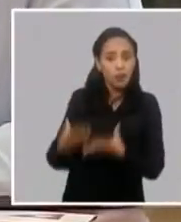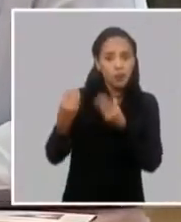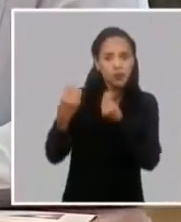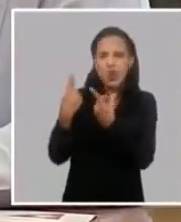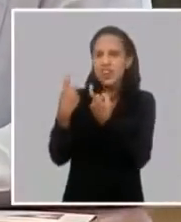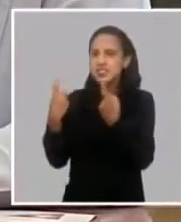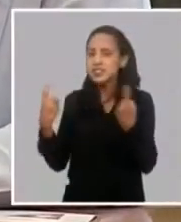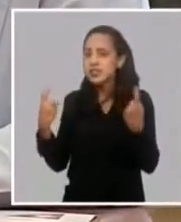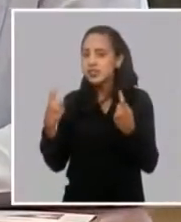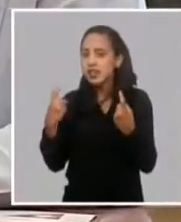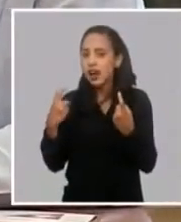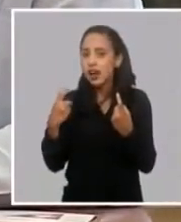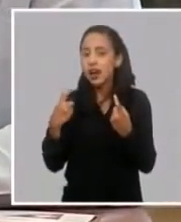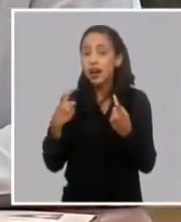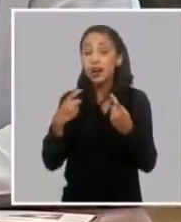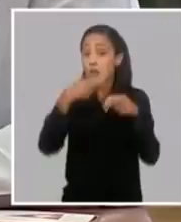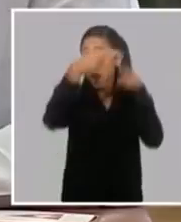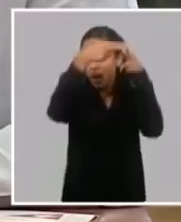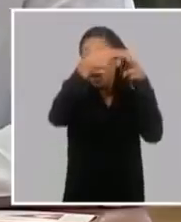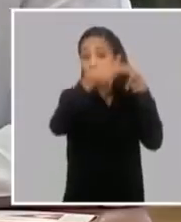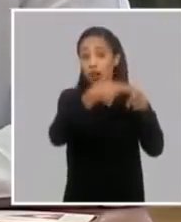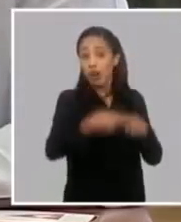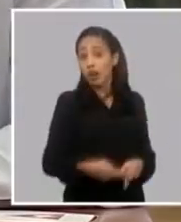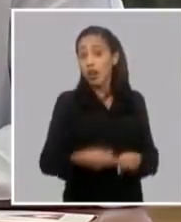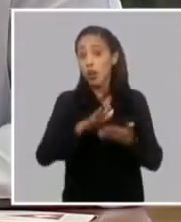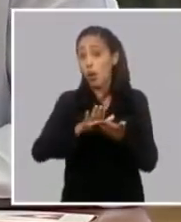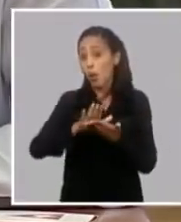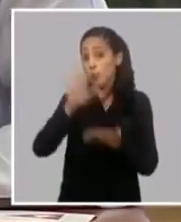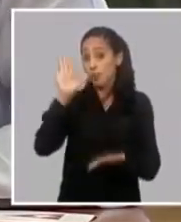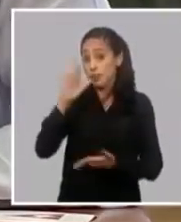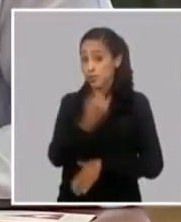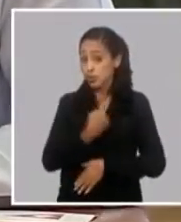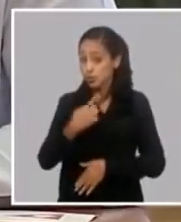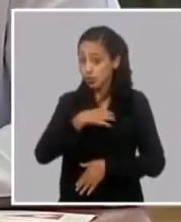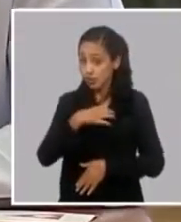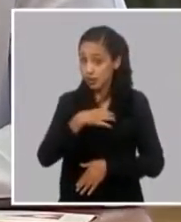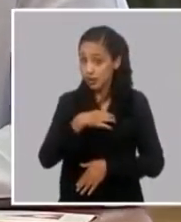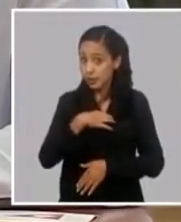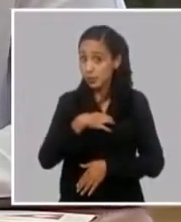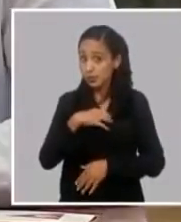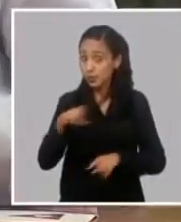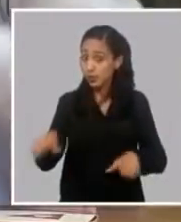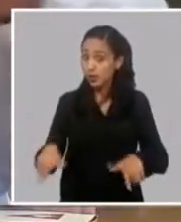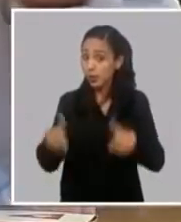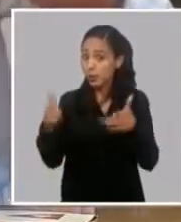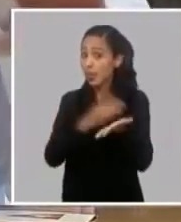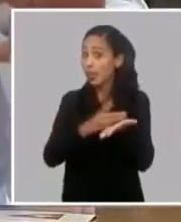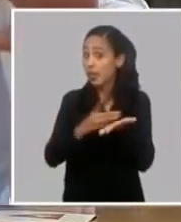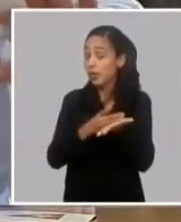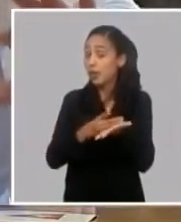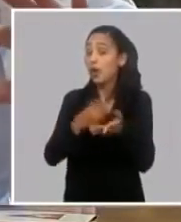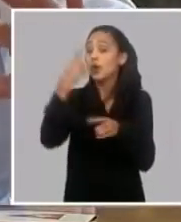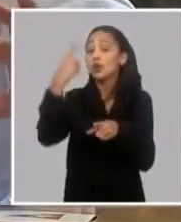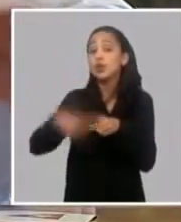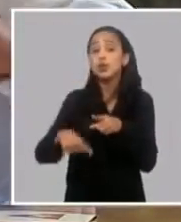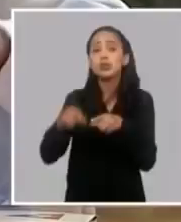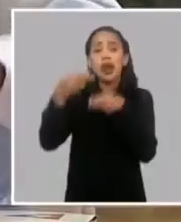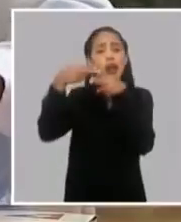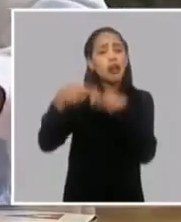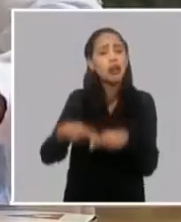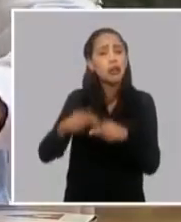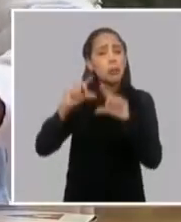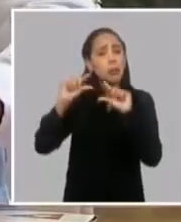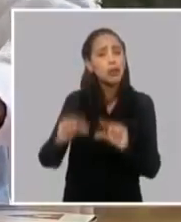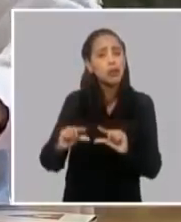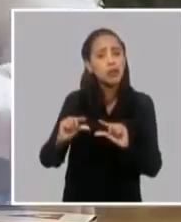el país una enorme lista de los compromisos que tenemos que honrar en deuda y una pequeña entrada de